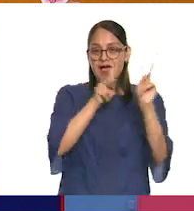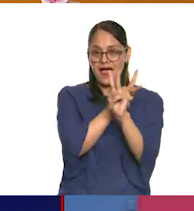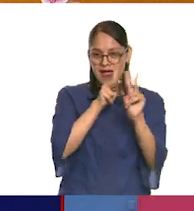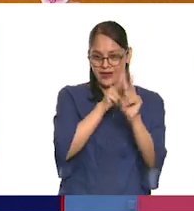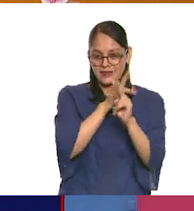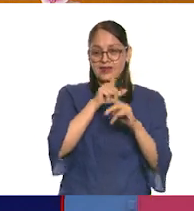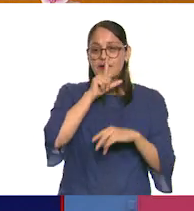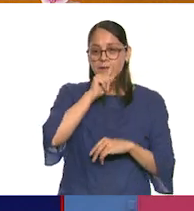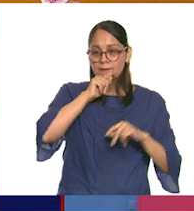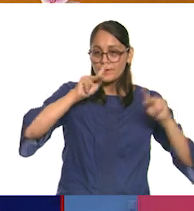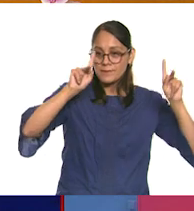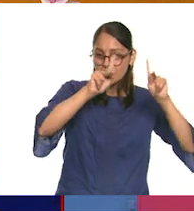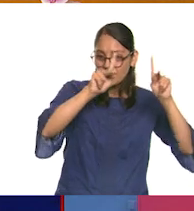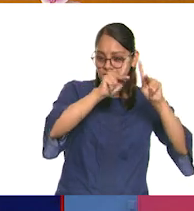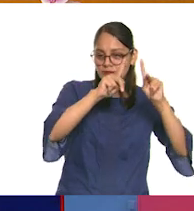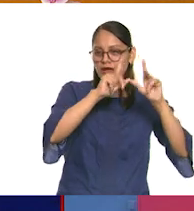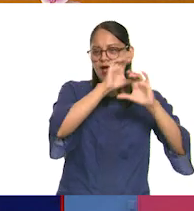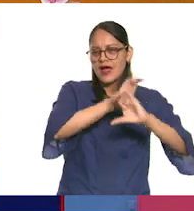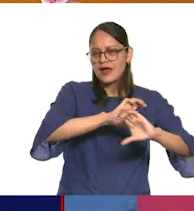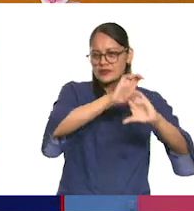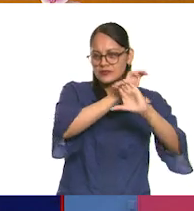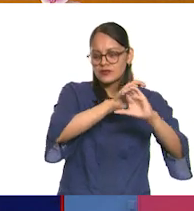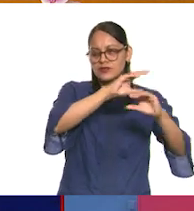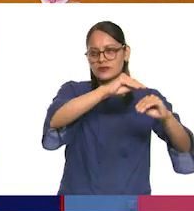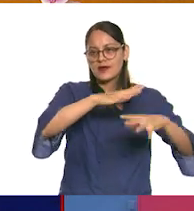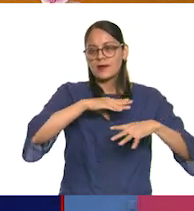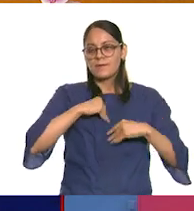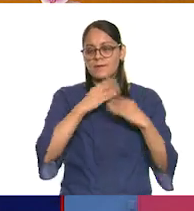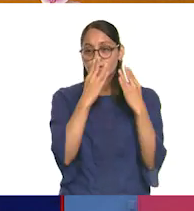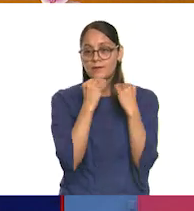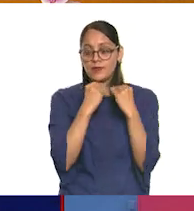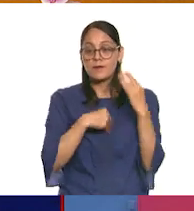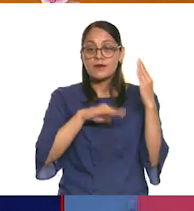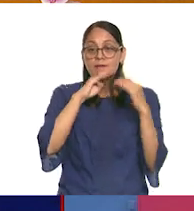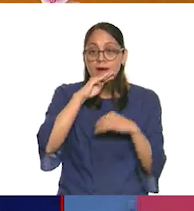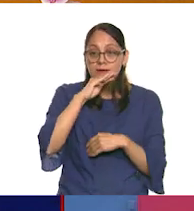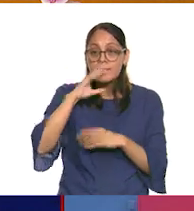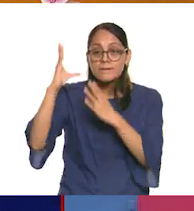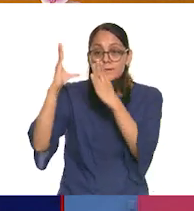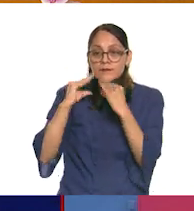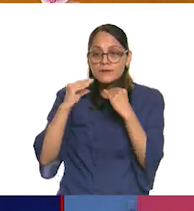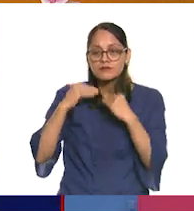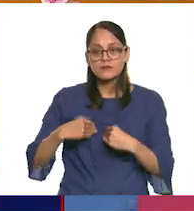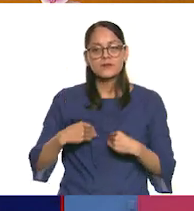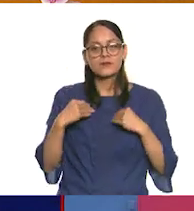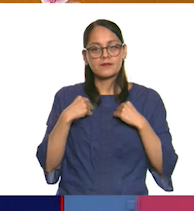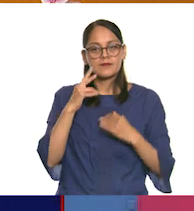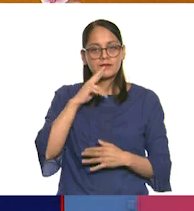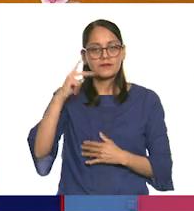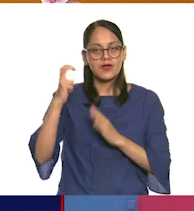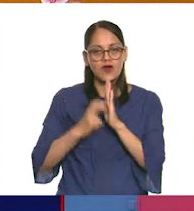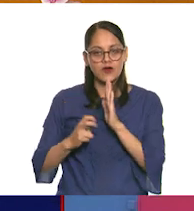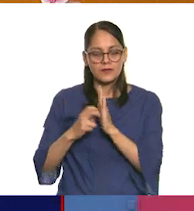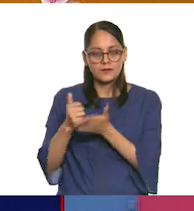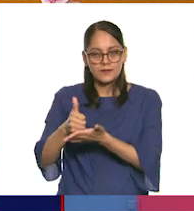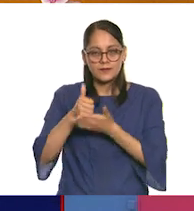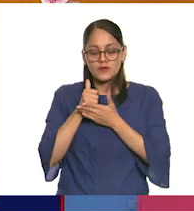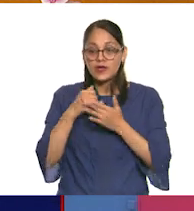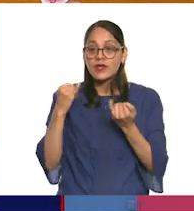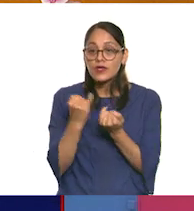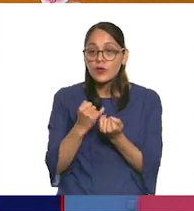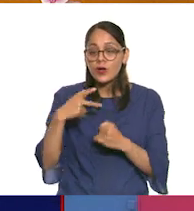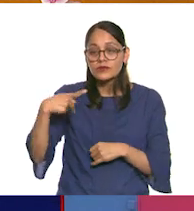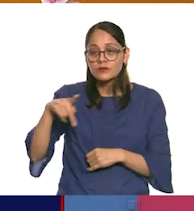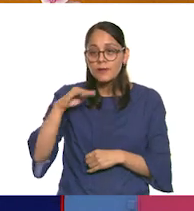de un árbol. Nuestra madre nos enseña a ser lo mejor que podamos ser, y aunque existan tantas ramas de sus